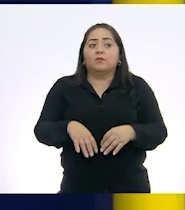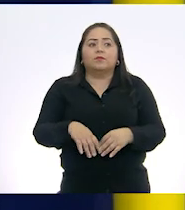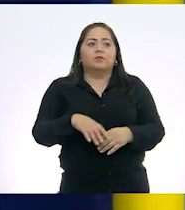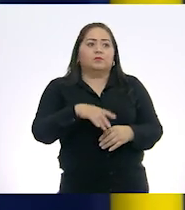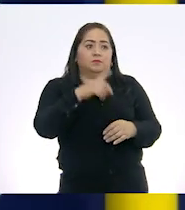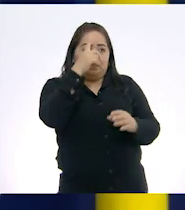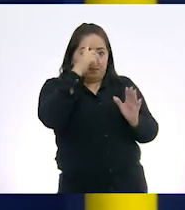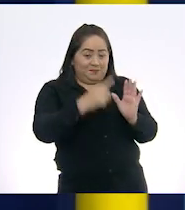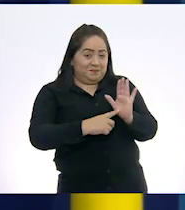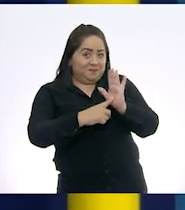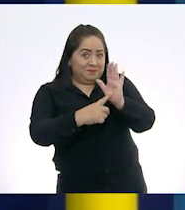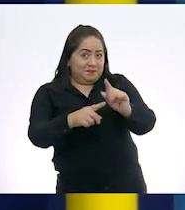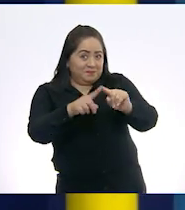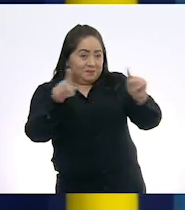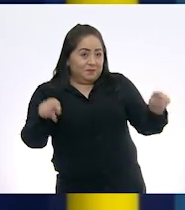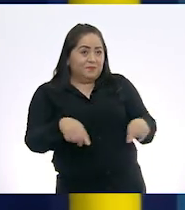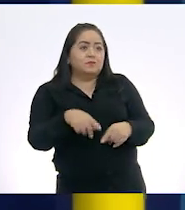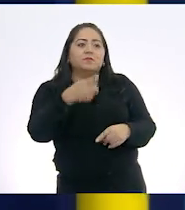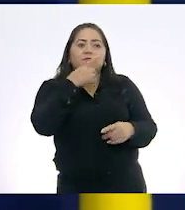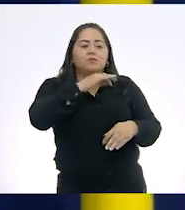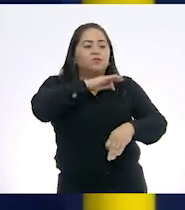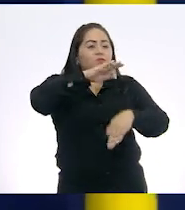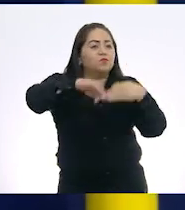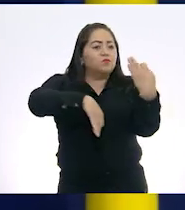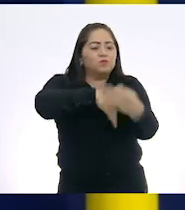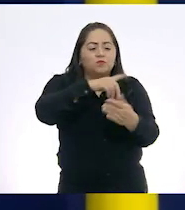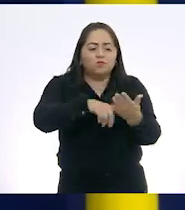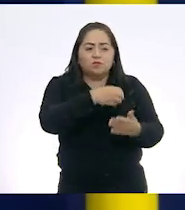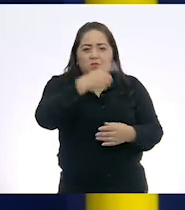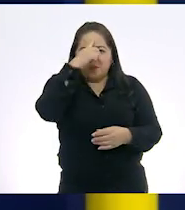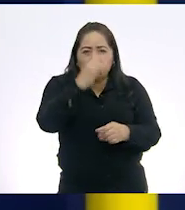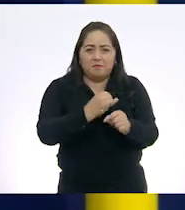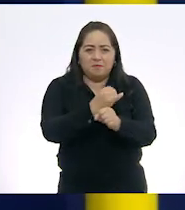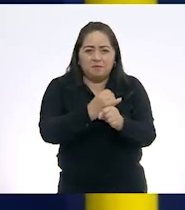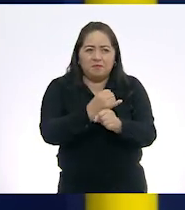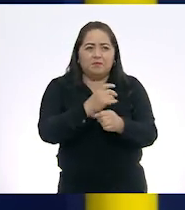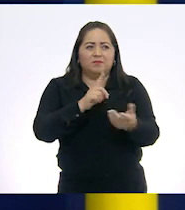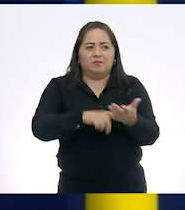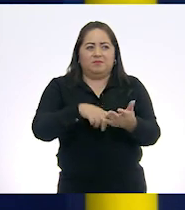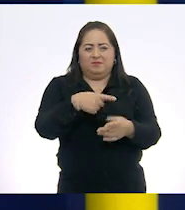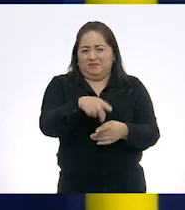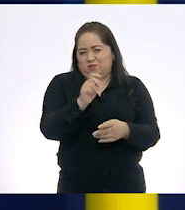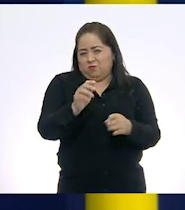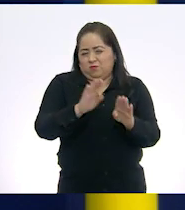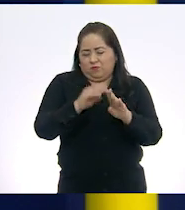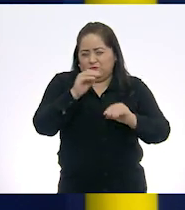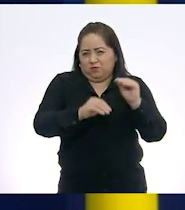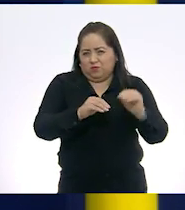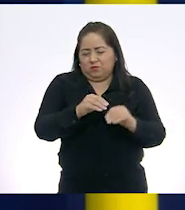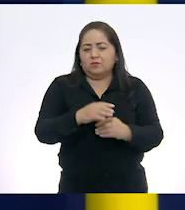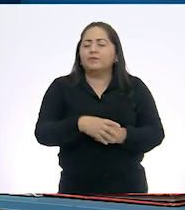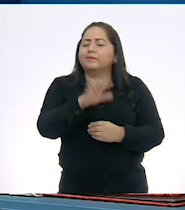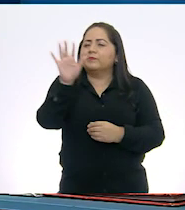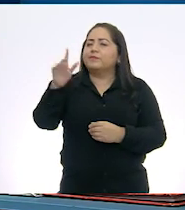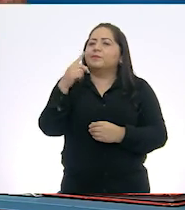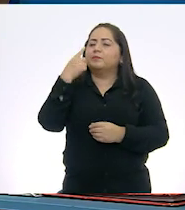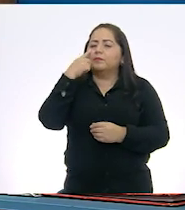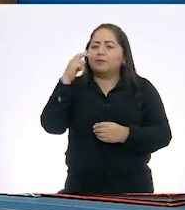presentación final. presentación. Pues contemplar todos los elementos que van a una investigación y plasmarlas en el documento. Bien, veamos.